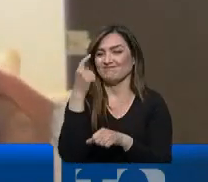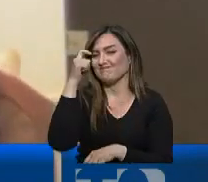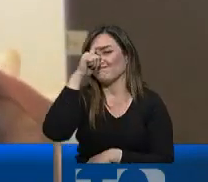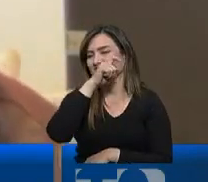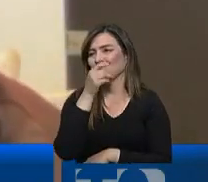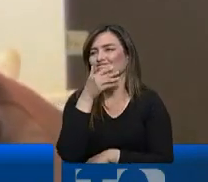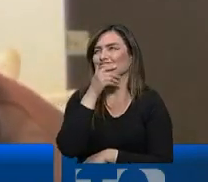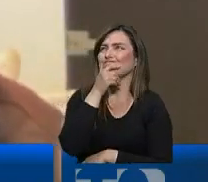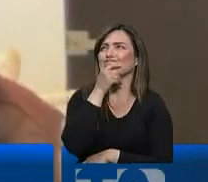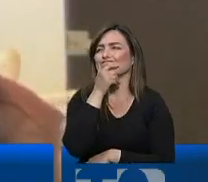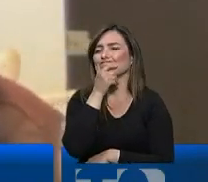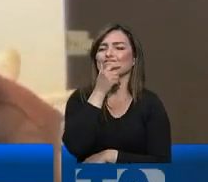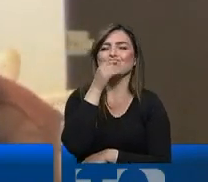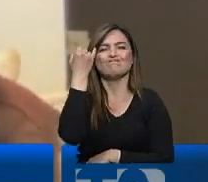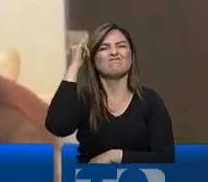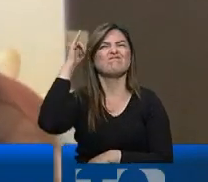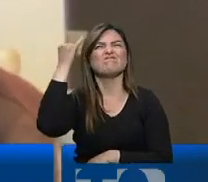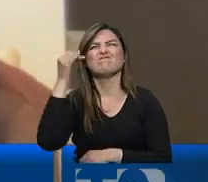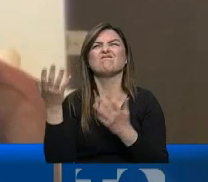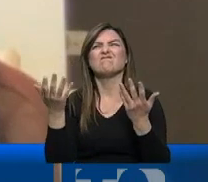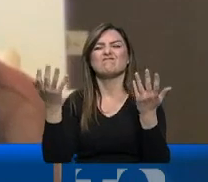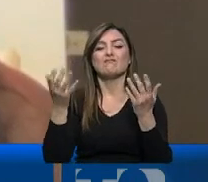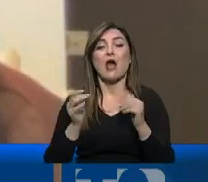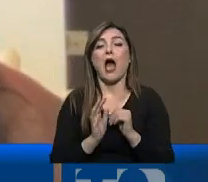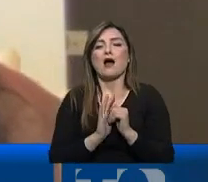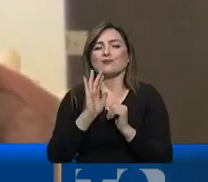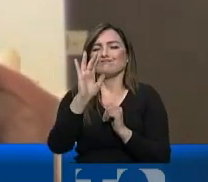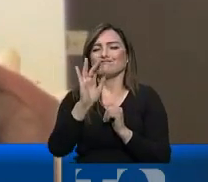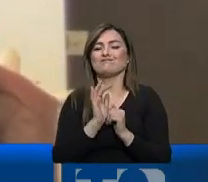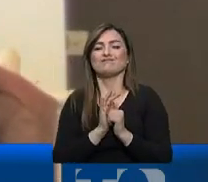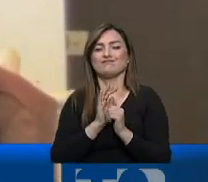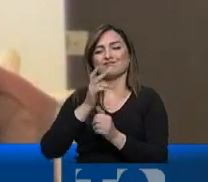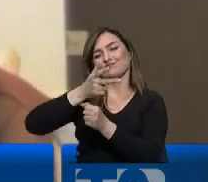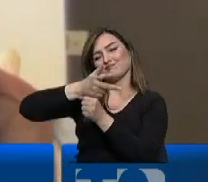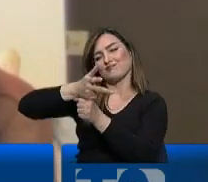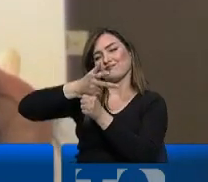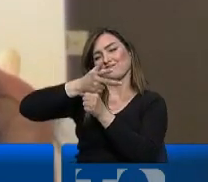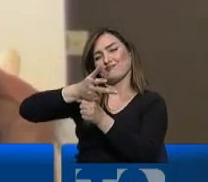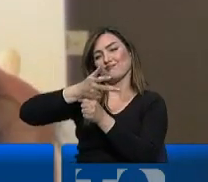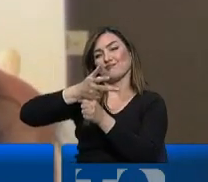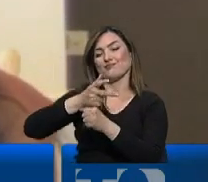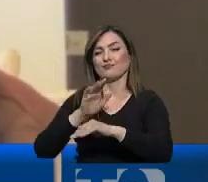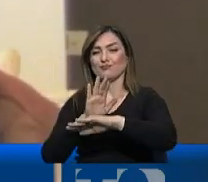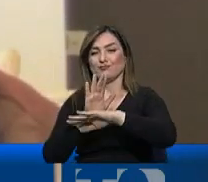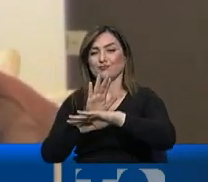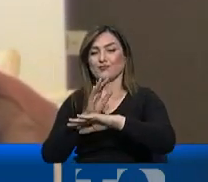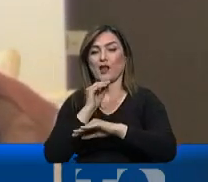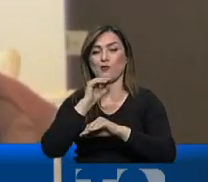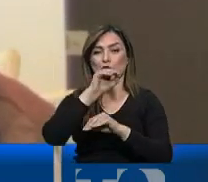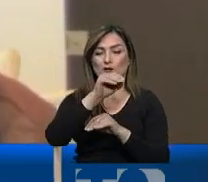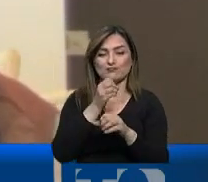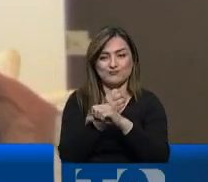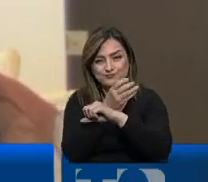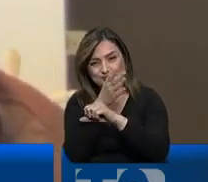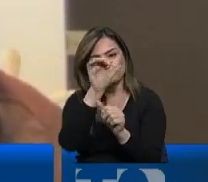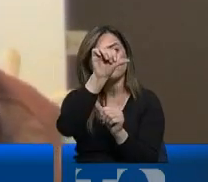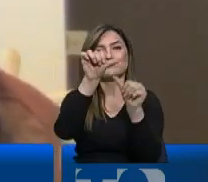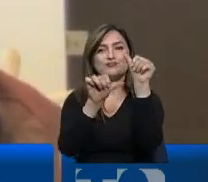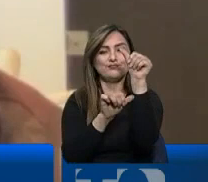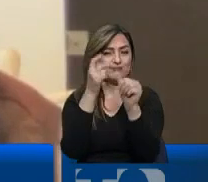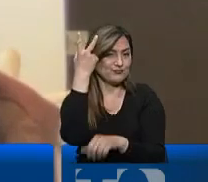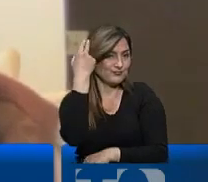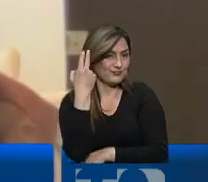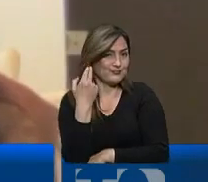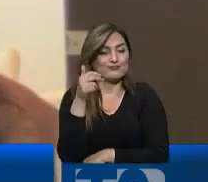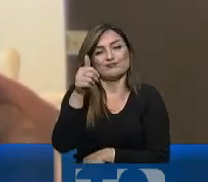maneras surgimos ahí con algunas ideas, de hecho nos atrevimos a hacer cortes a través de una pantalla, entonces brindamos asesoramiento